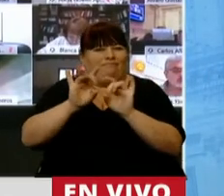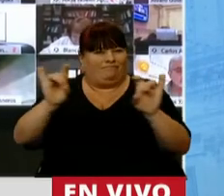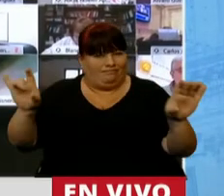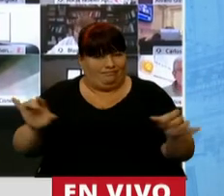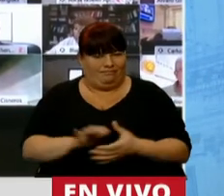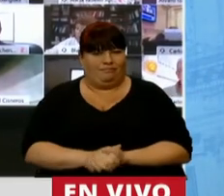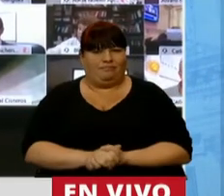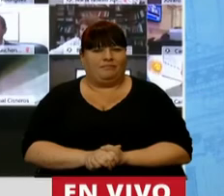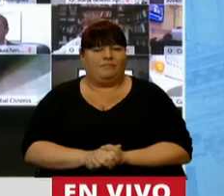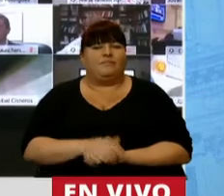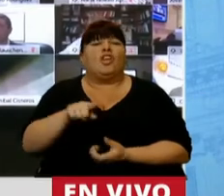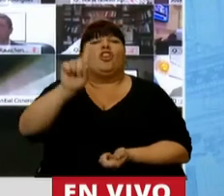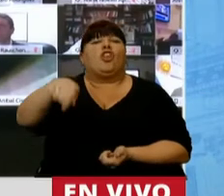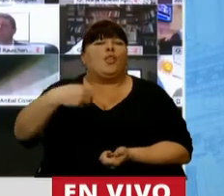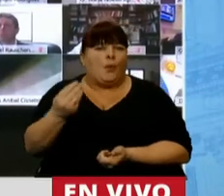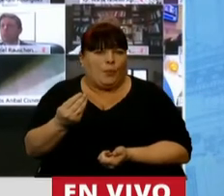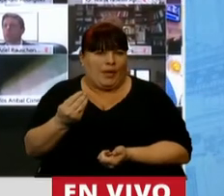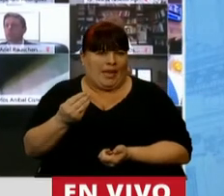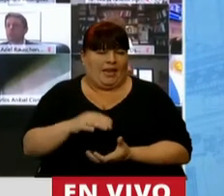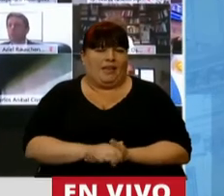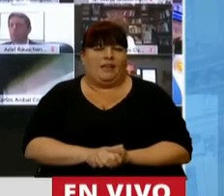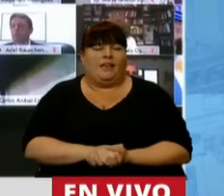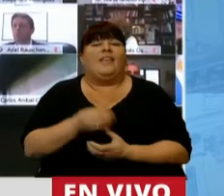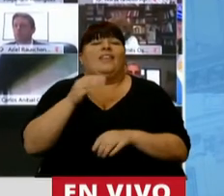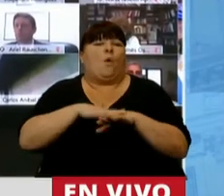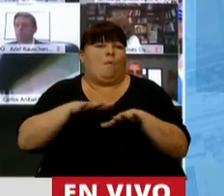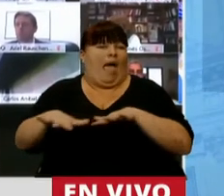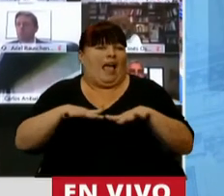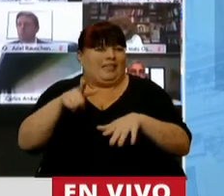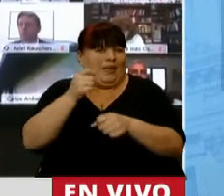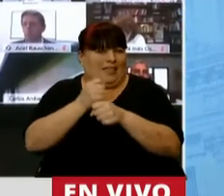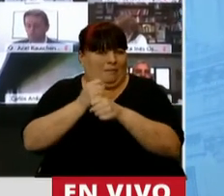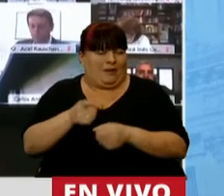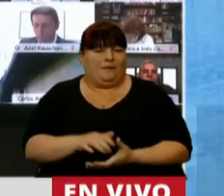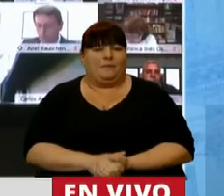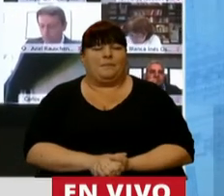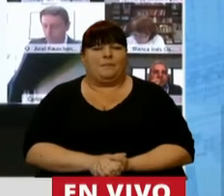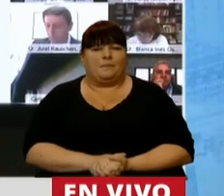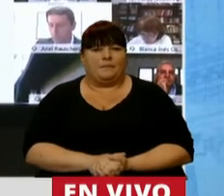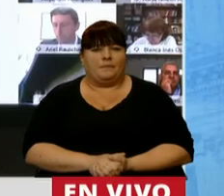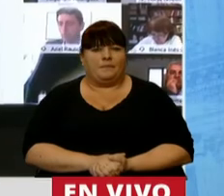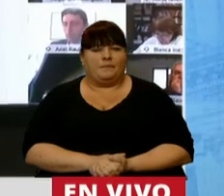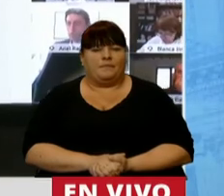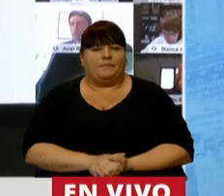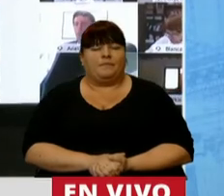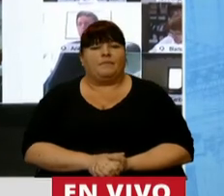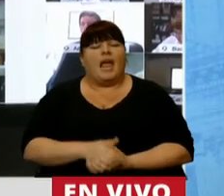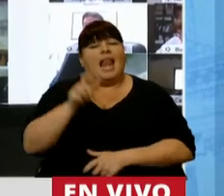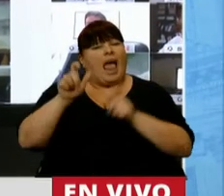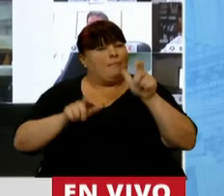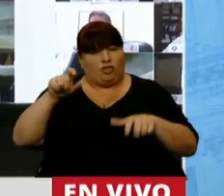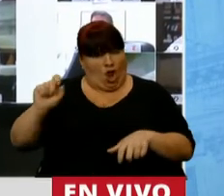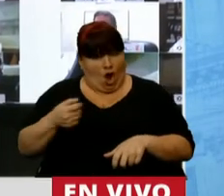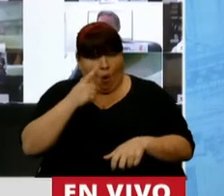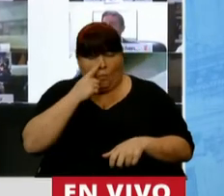invernadero que provienen de las actividades antrópicas. El ciudadano de a